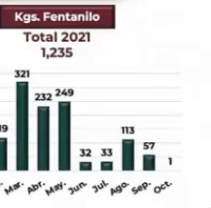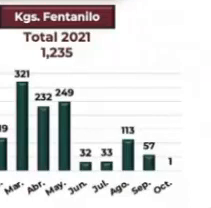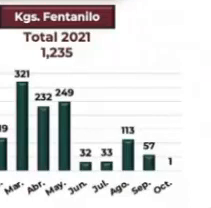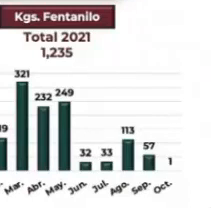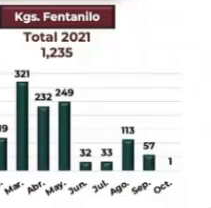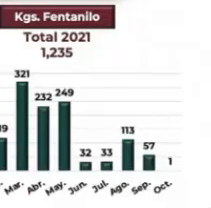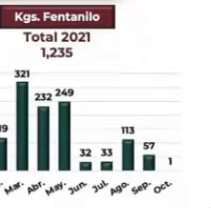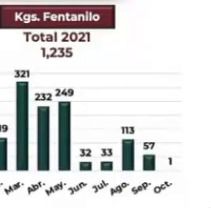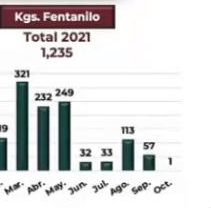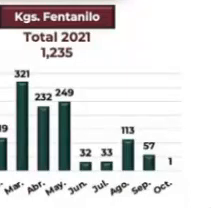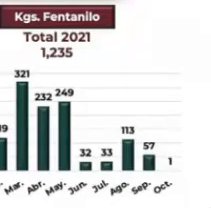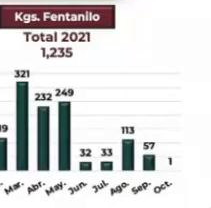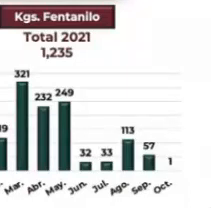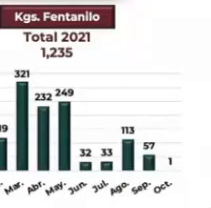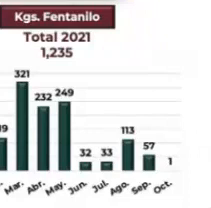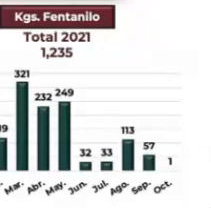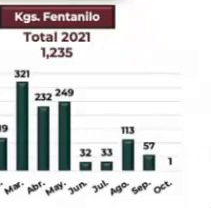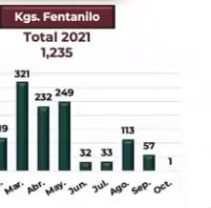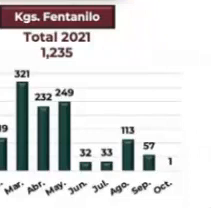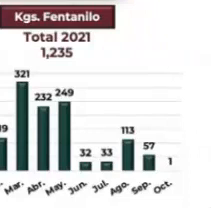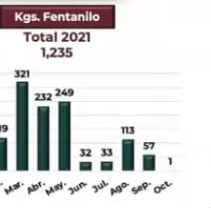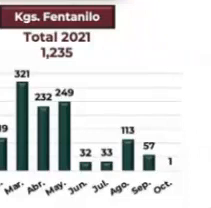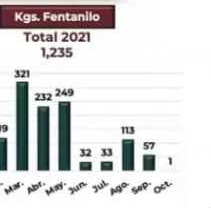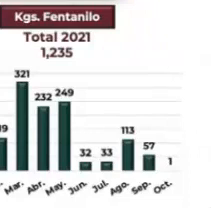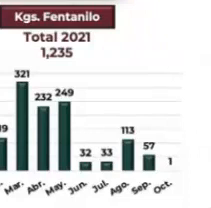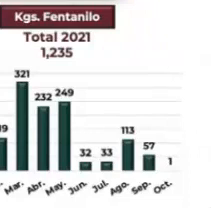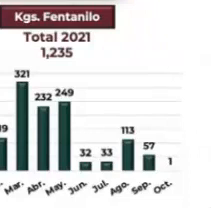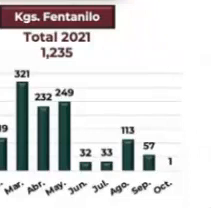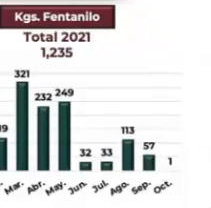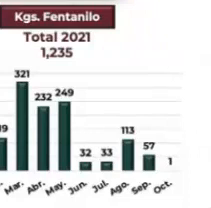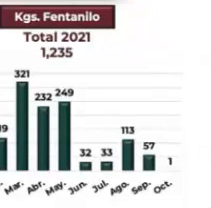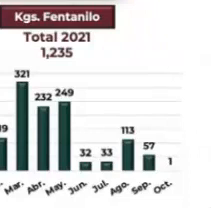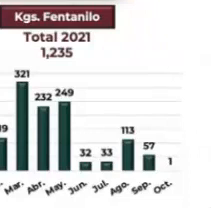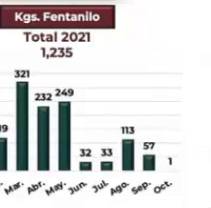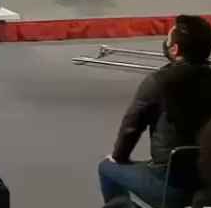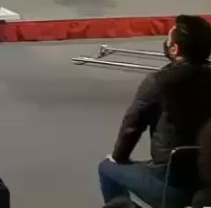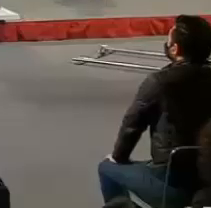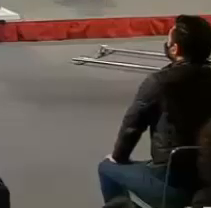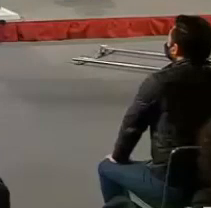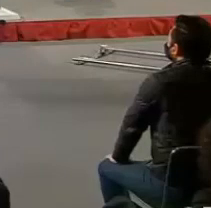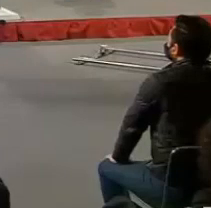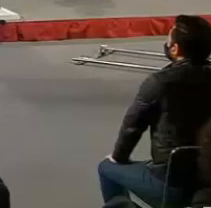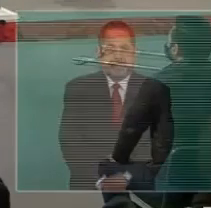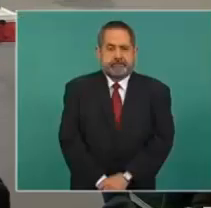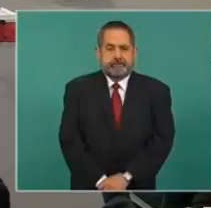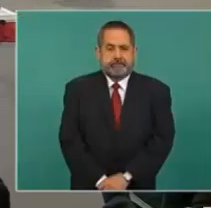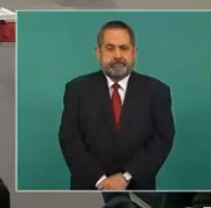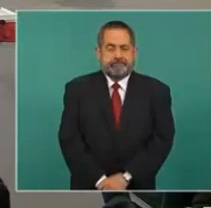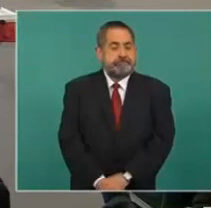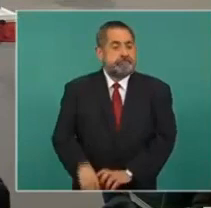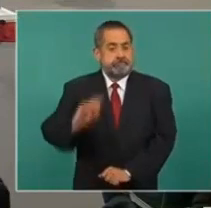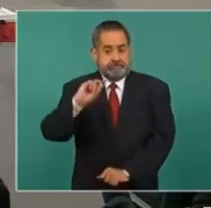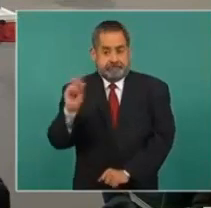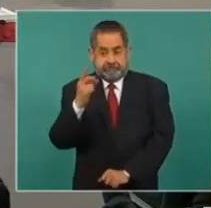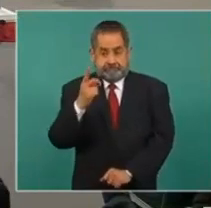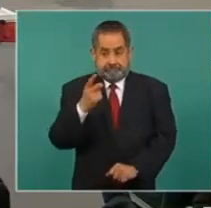septiembre, 57 kilogramos. Y en lo que va de octubre, 1 kilogramos. En dólares americanos,